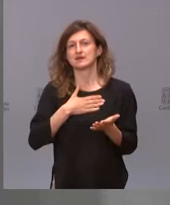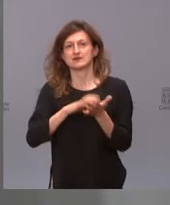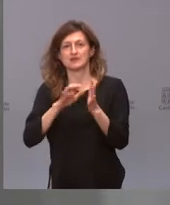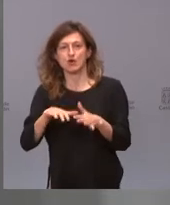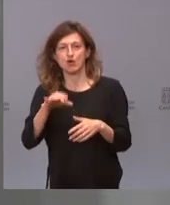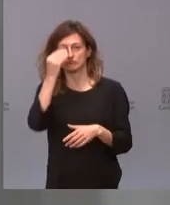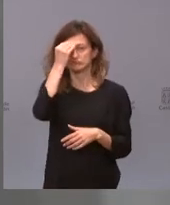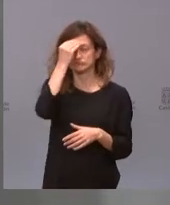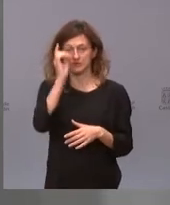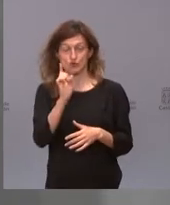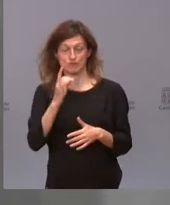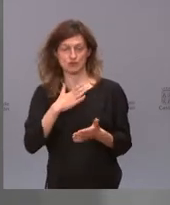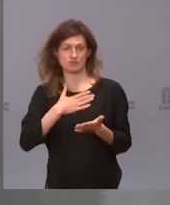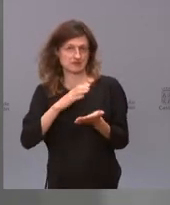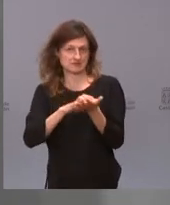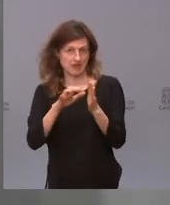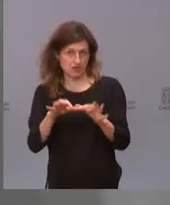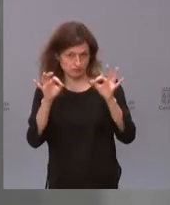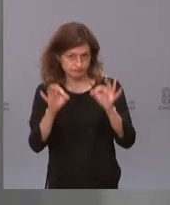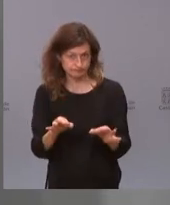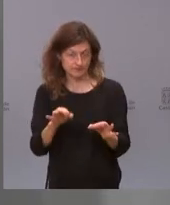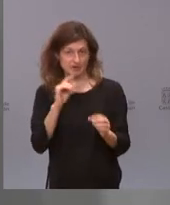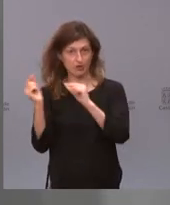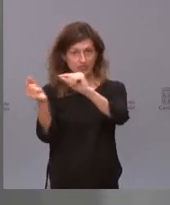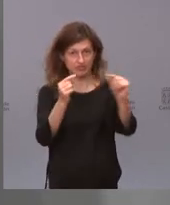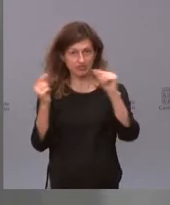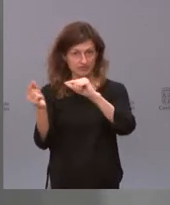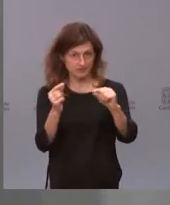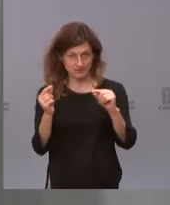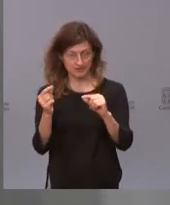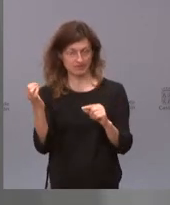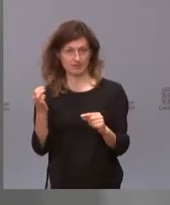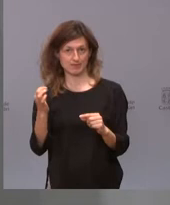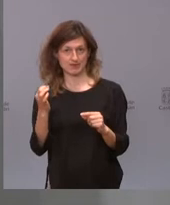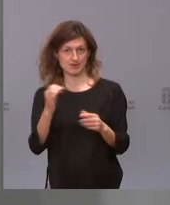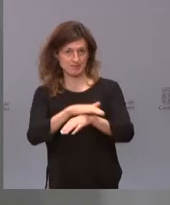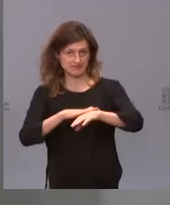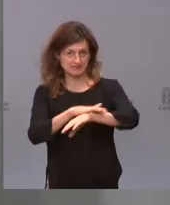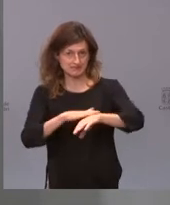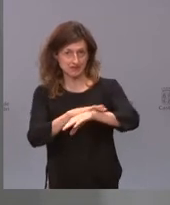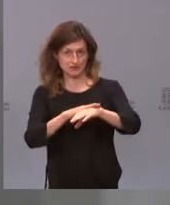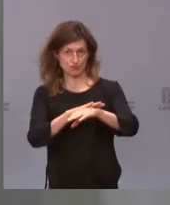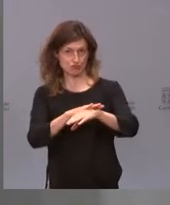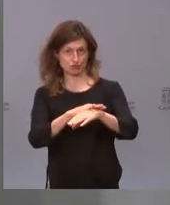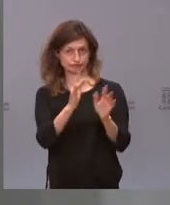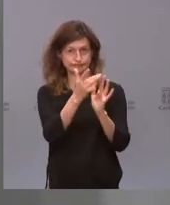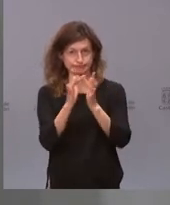León. Castilla y León lleva su posición, pero es debatida en el seno del ministerio con las diferentes